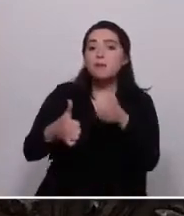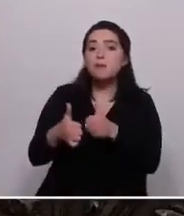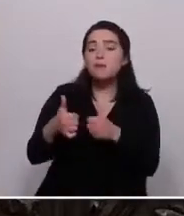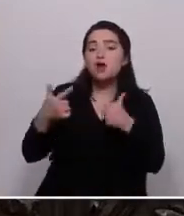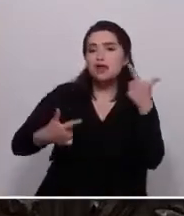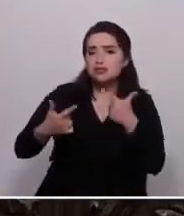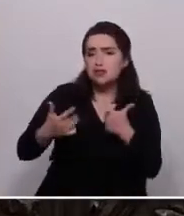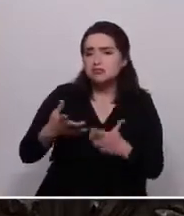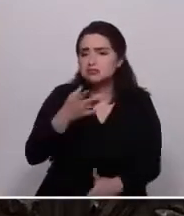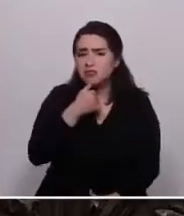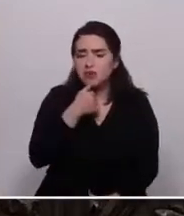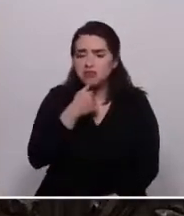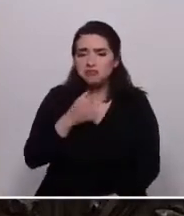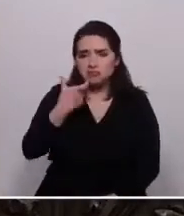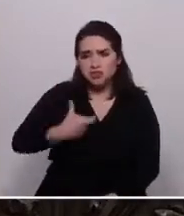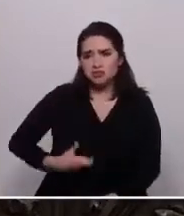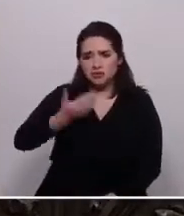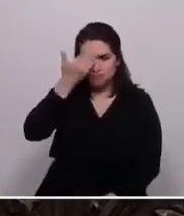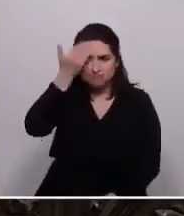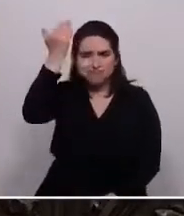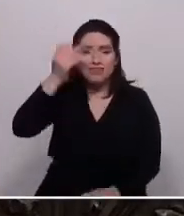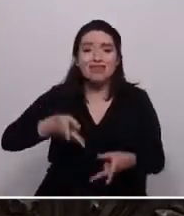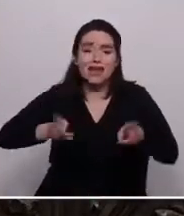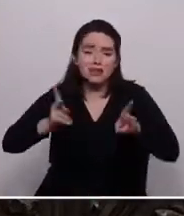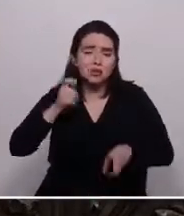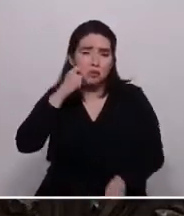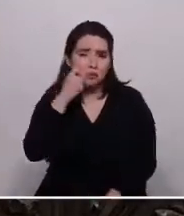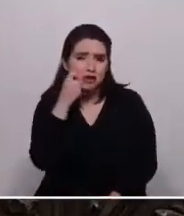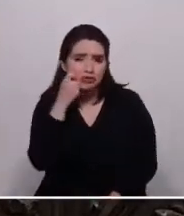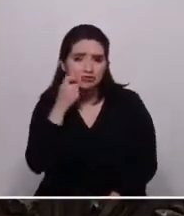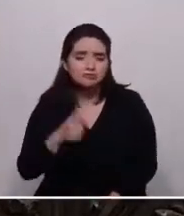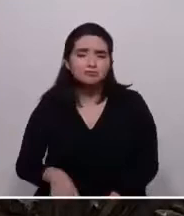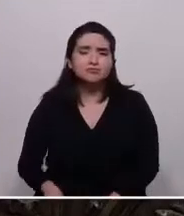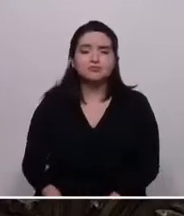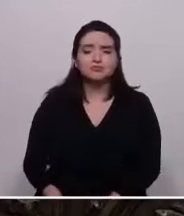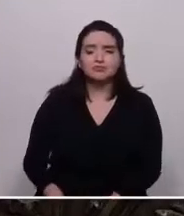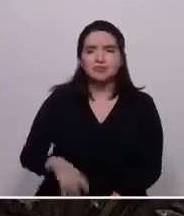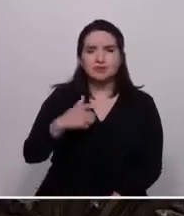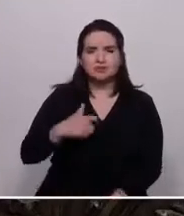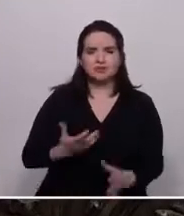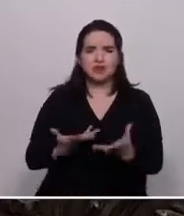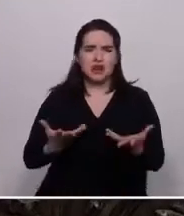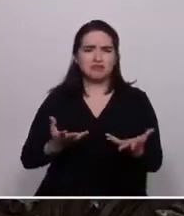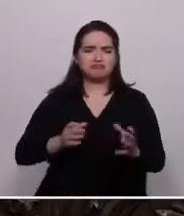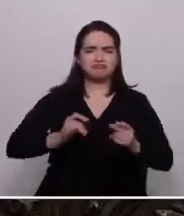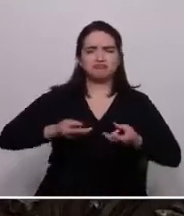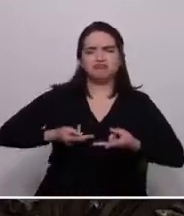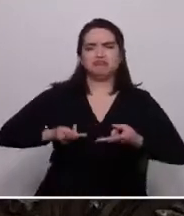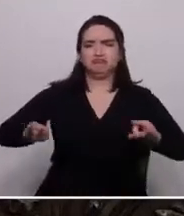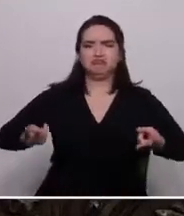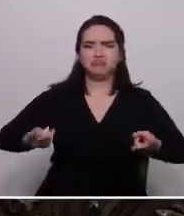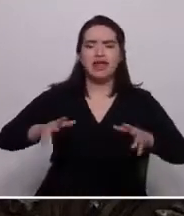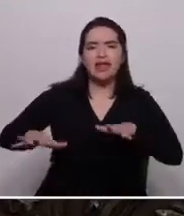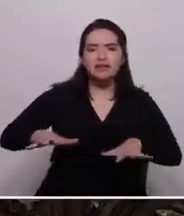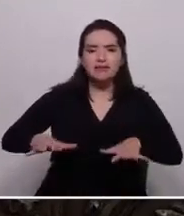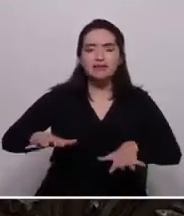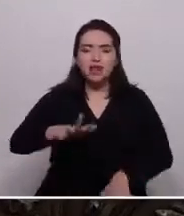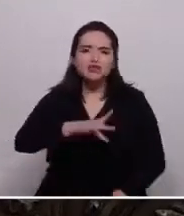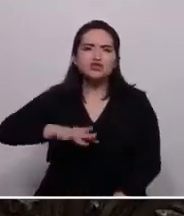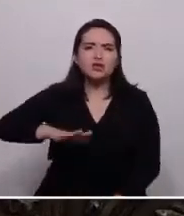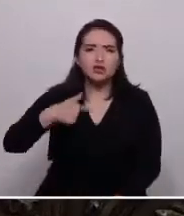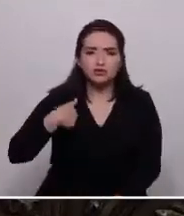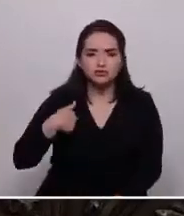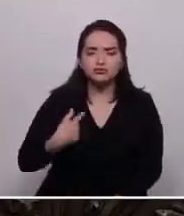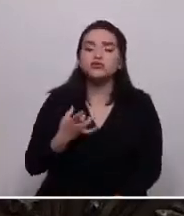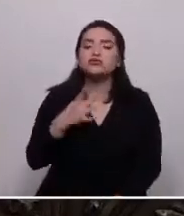sin ser una eminencia en temas de derechos humanos o sin ser una gran comunicadora o activista social, solamente con